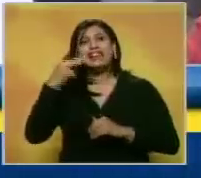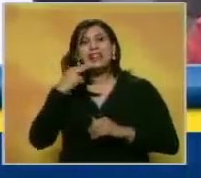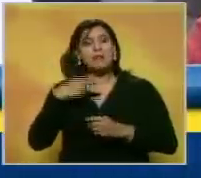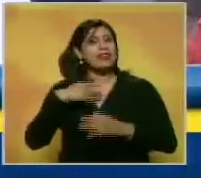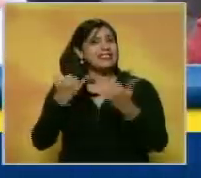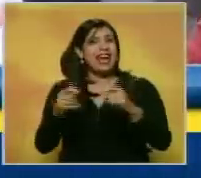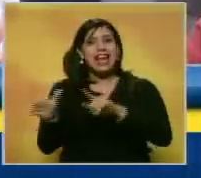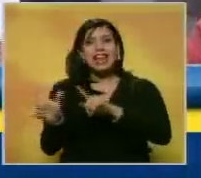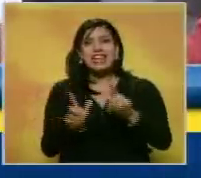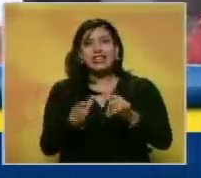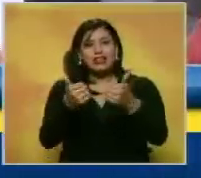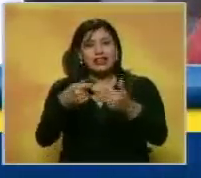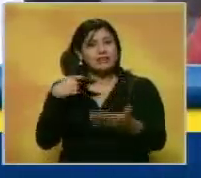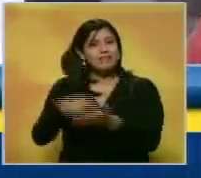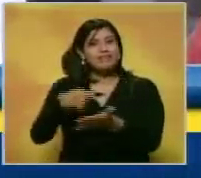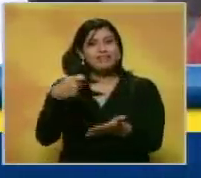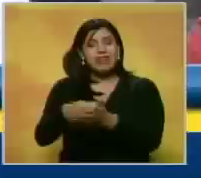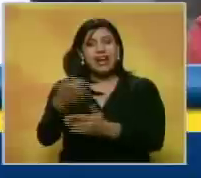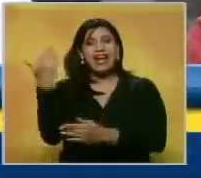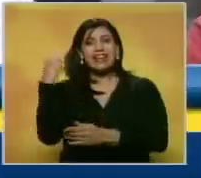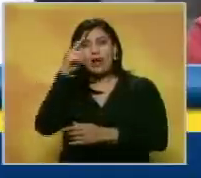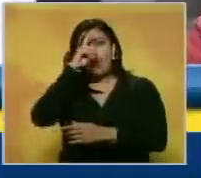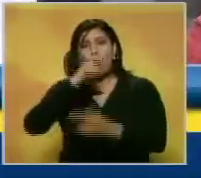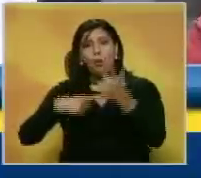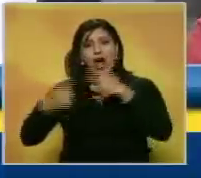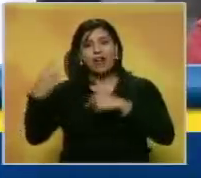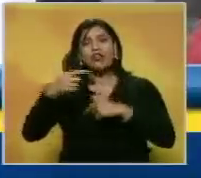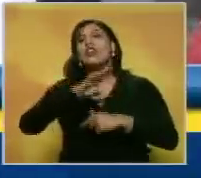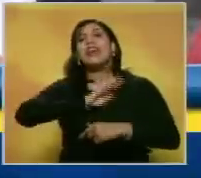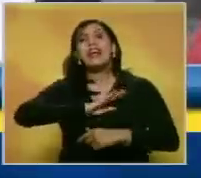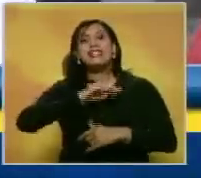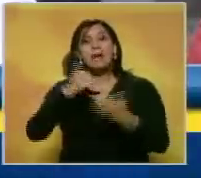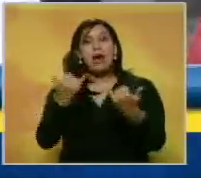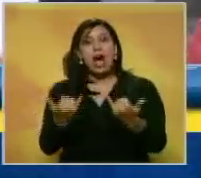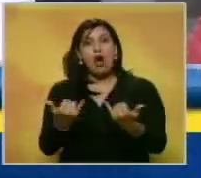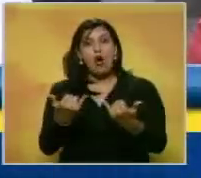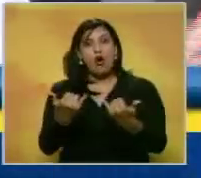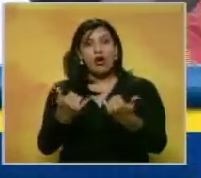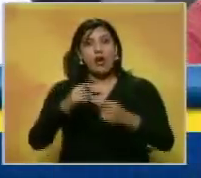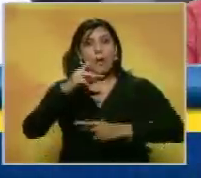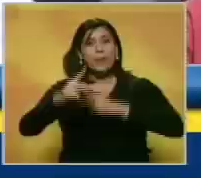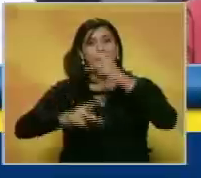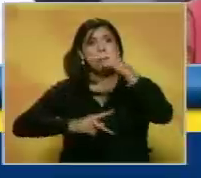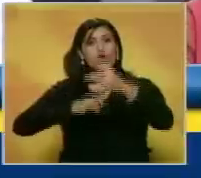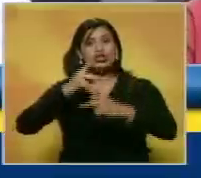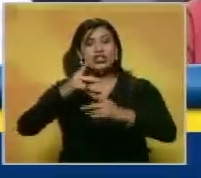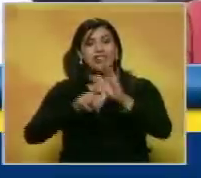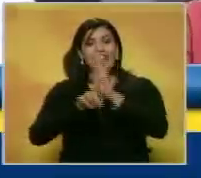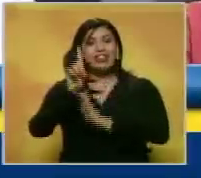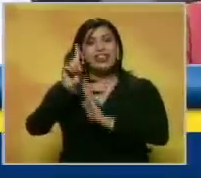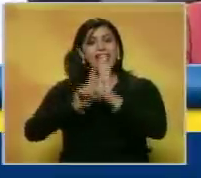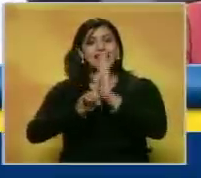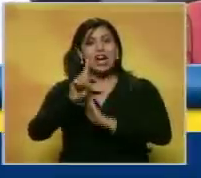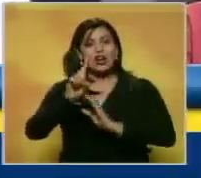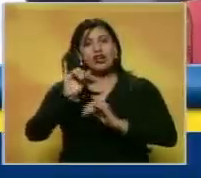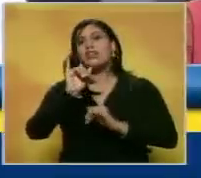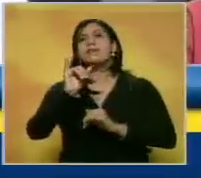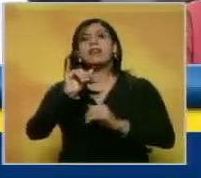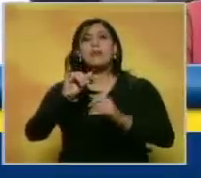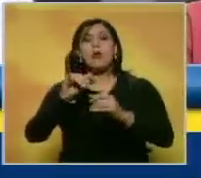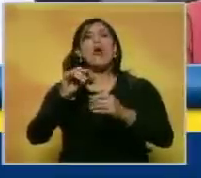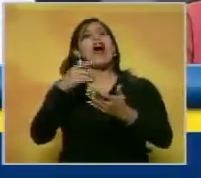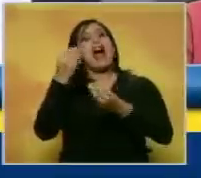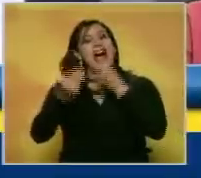recursos desembolsados del año pasado y estamos en franco proceso de desarrollo de la ingeniería del